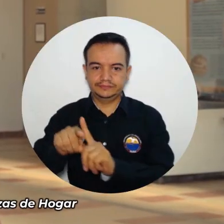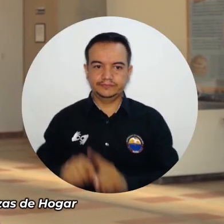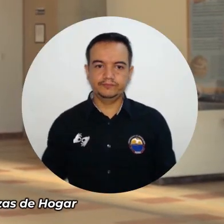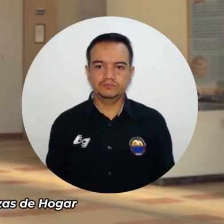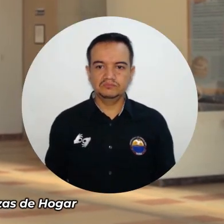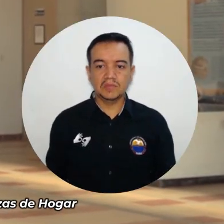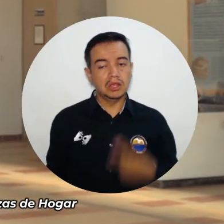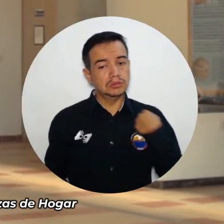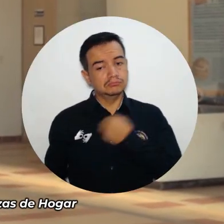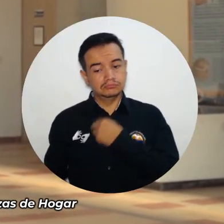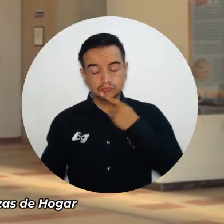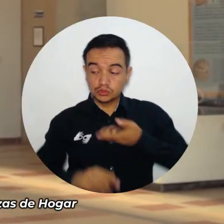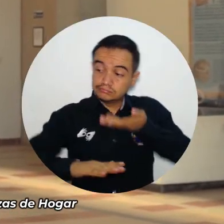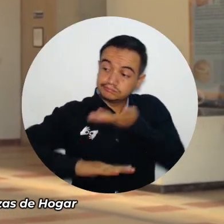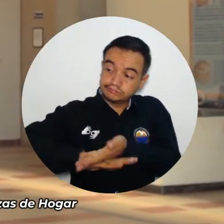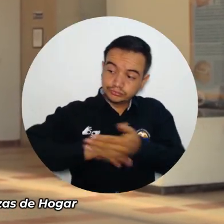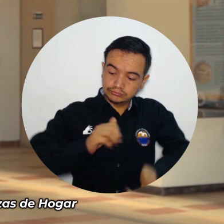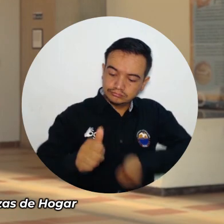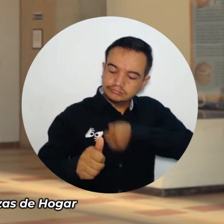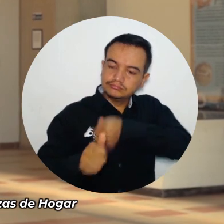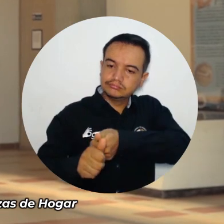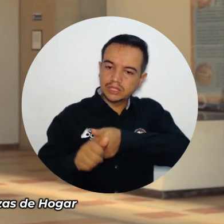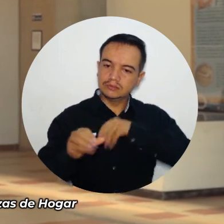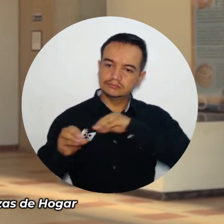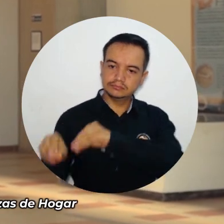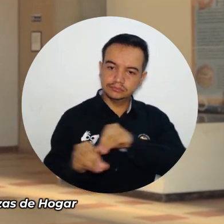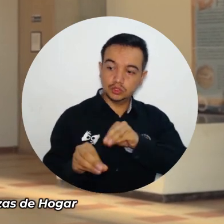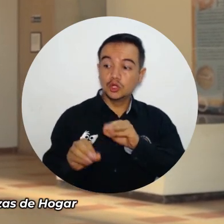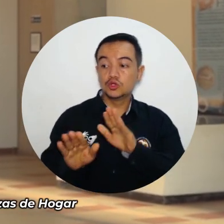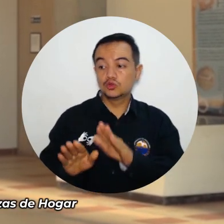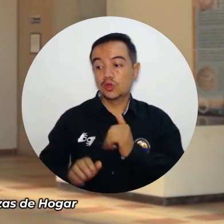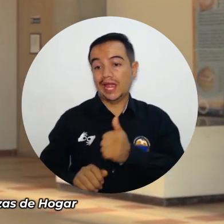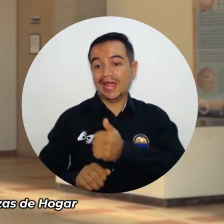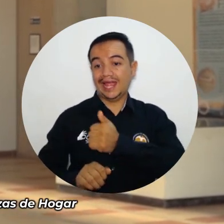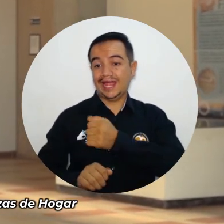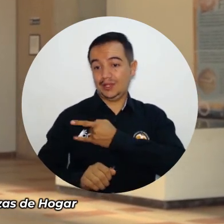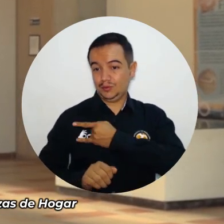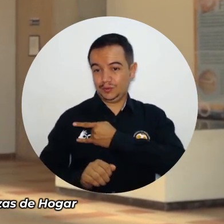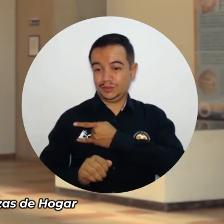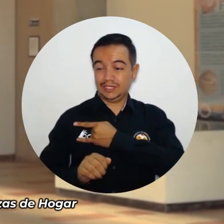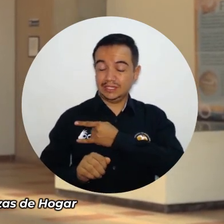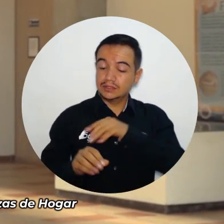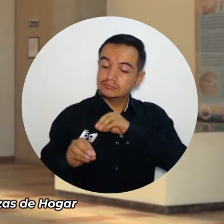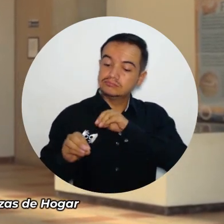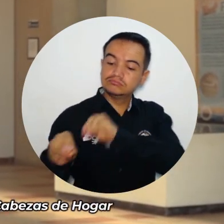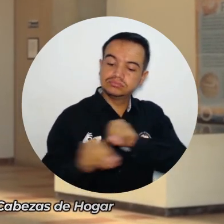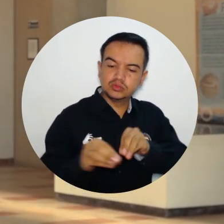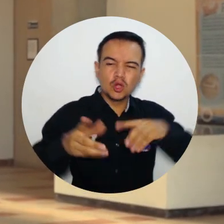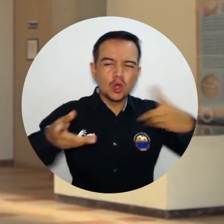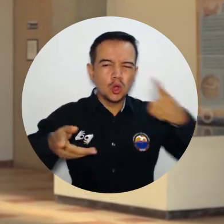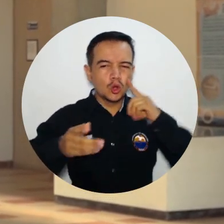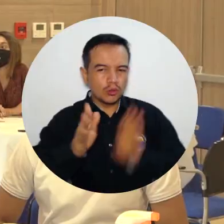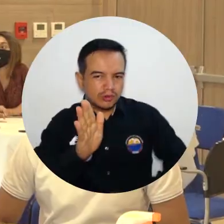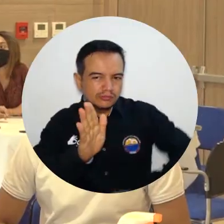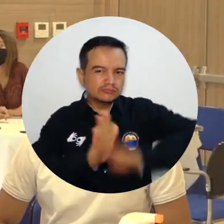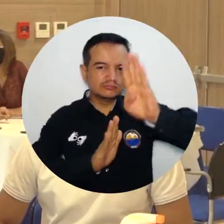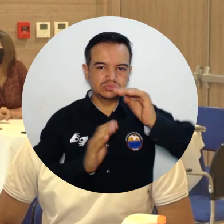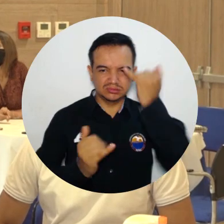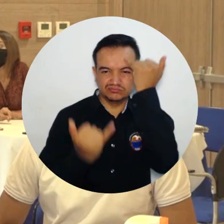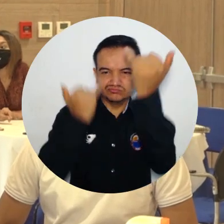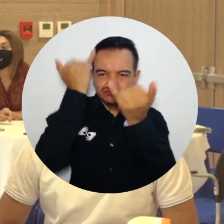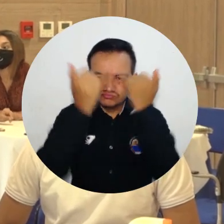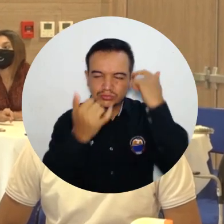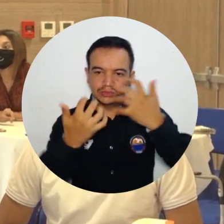acompañamientos, capacitaciones por parte de la universidad en cuanto a todo el asunto de cómo emprender,